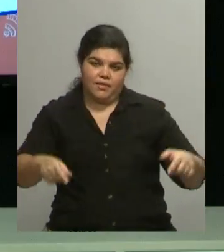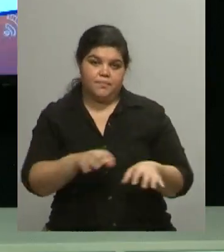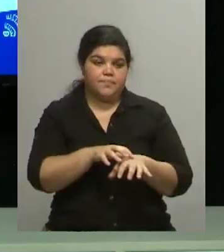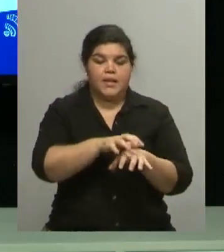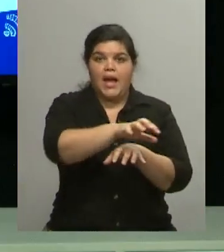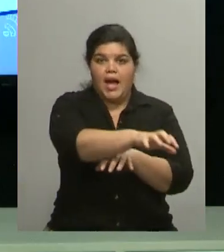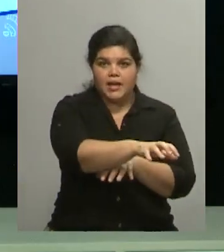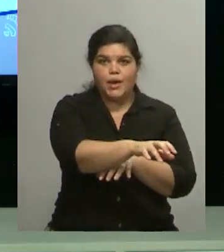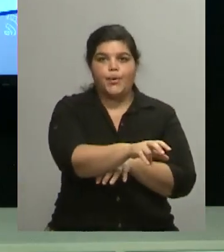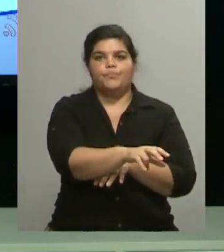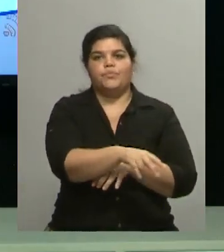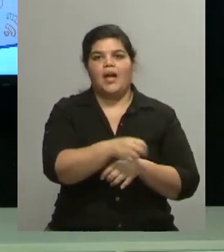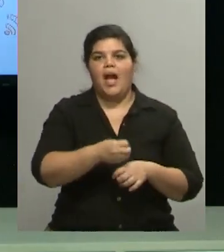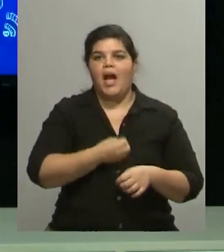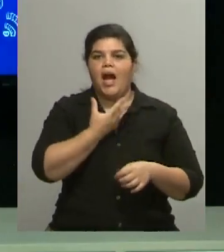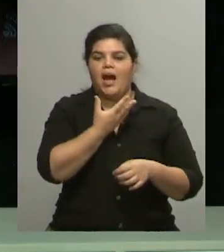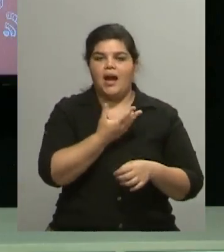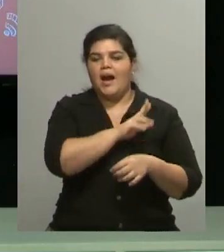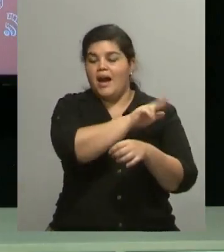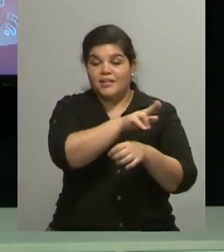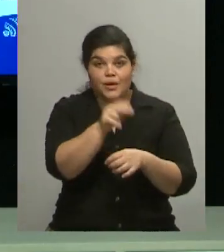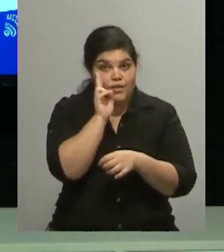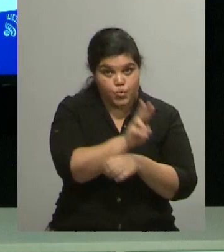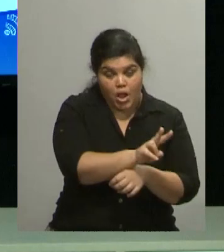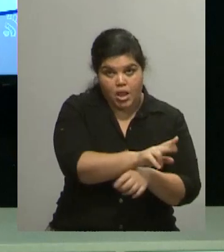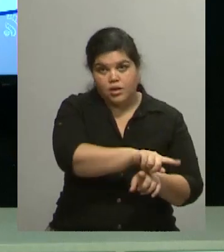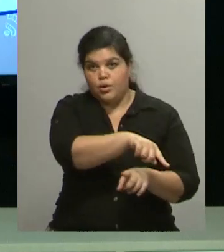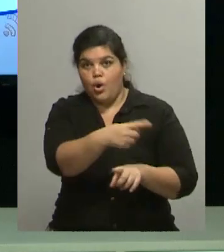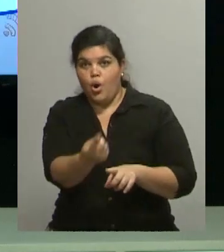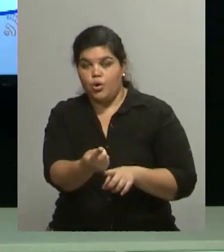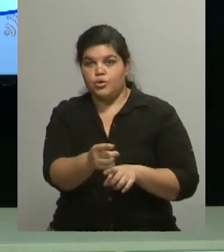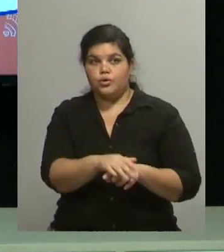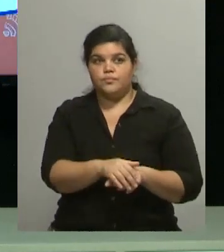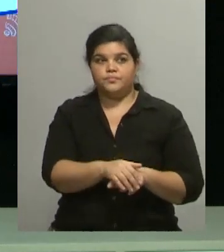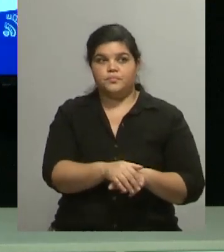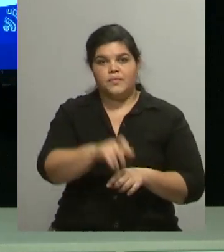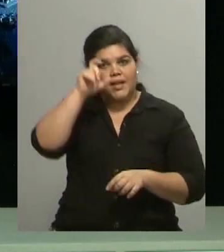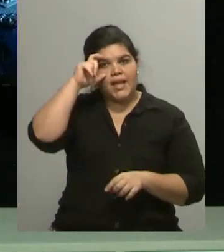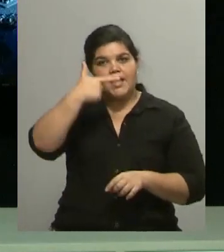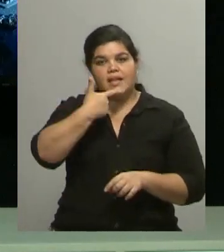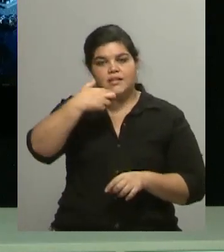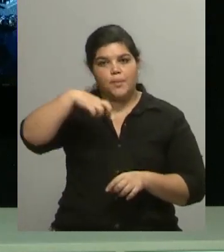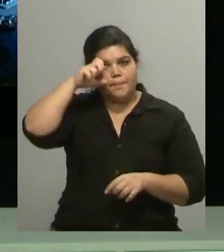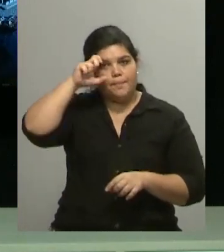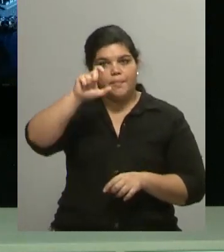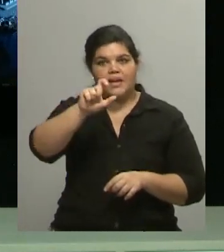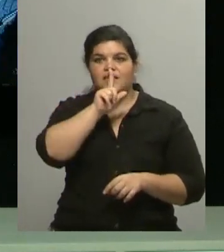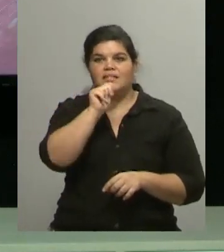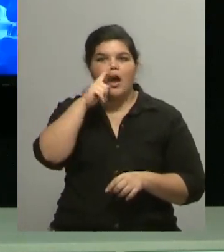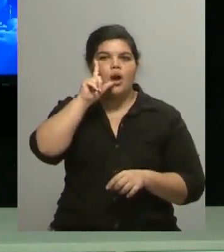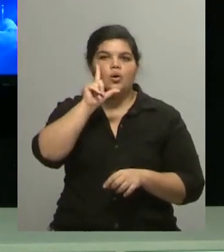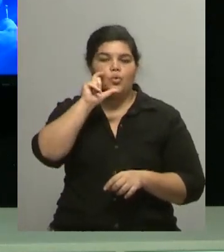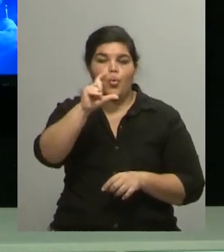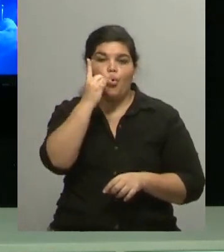de artes visuales, de comedia, perdón, de espectáculos, áreas de idiomas,